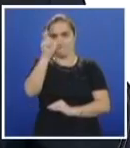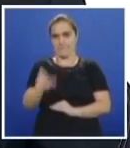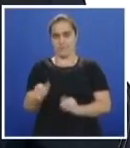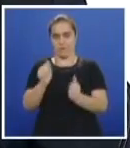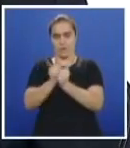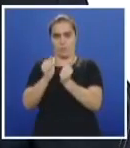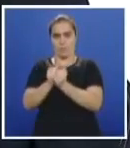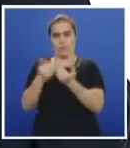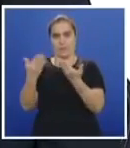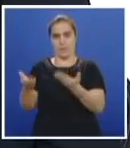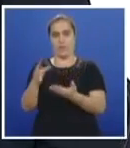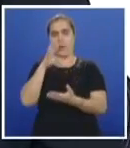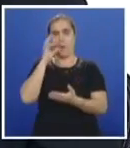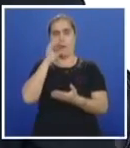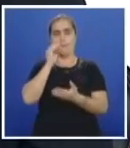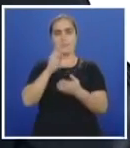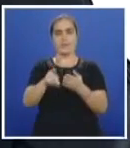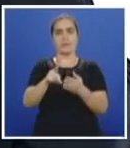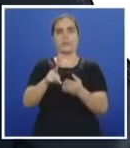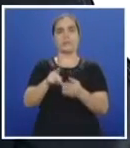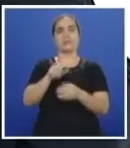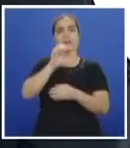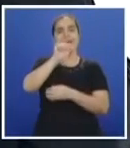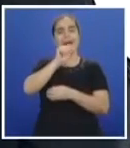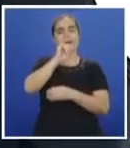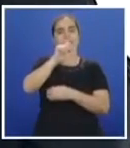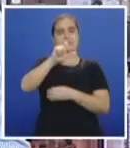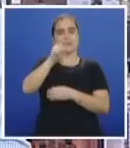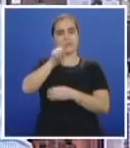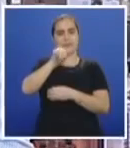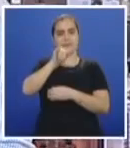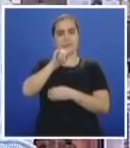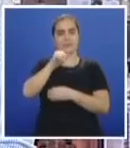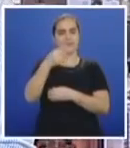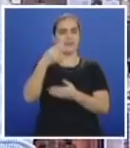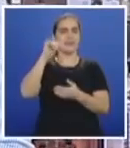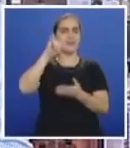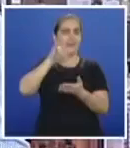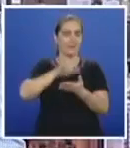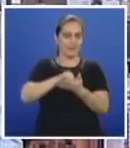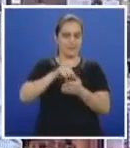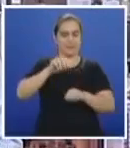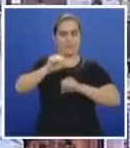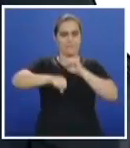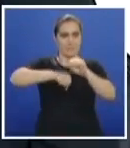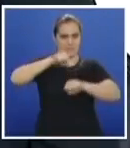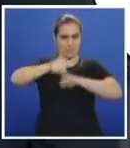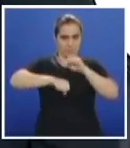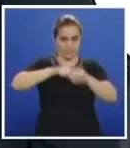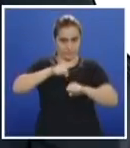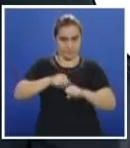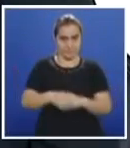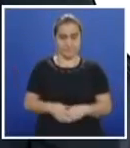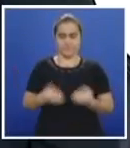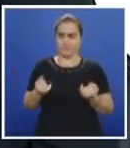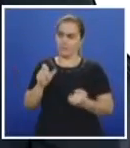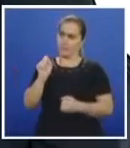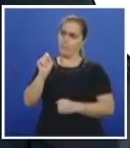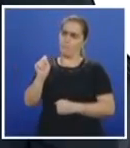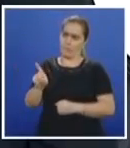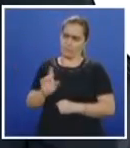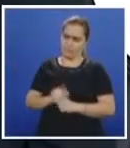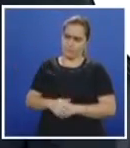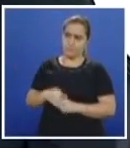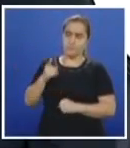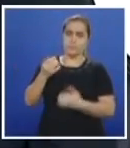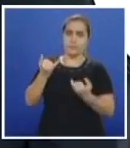fundador de AICESI en Bici. Muchas gracias, Néstor, por estar con nosotros. Buenos días, muchas gracias por la invitación. Bueno, pues aprovechamos y le pregunto, cuando